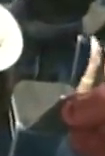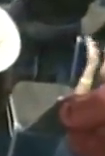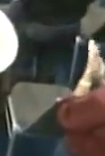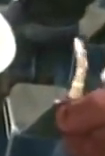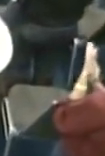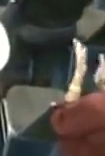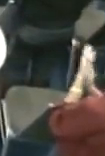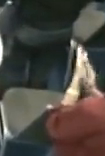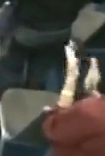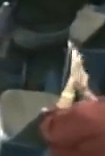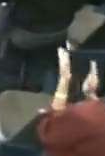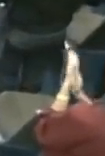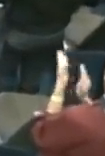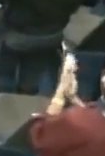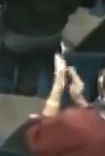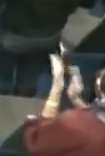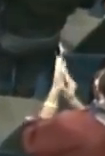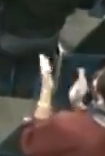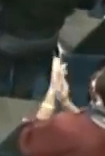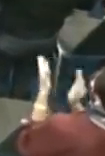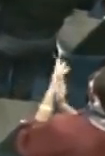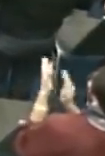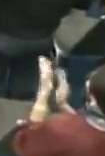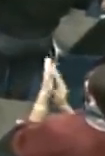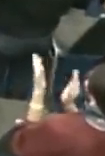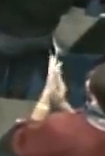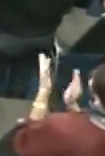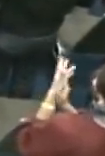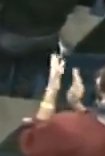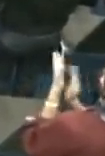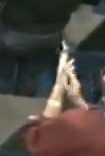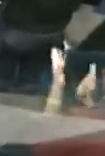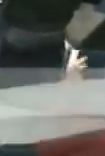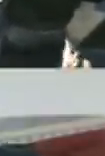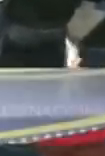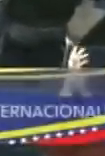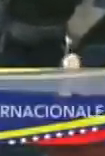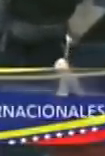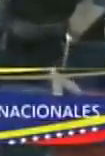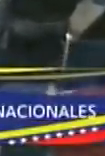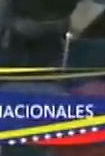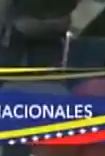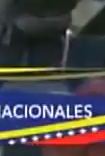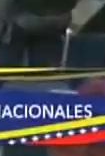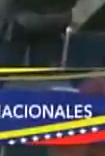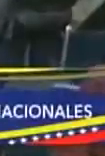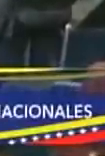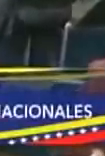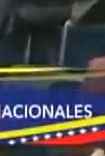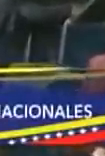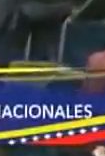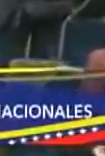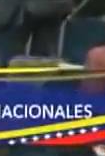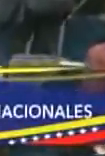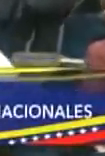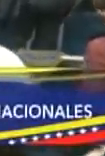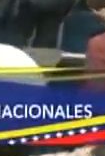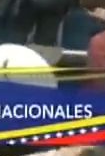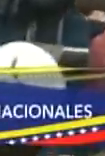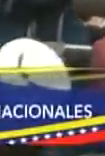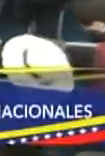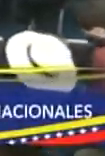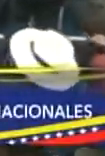y el diálogo político que ha promovido el presidente constitucional de la República Bolivariana de Venezuela, Nicolás Maduro Moros, quien